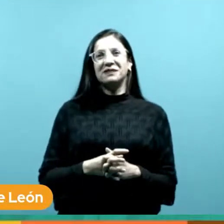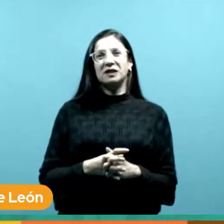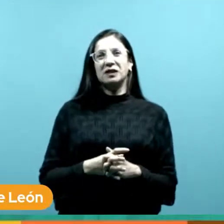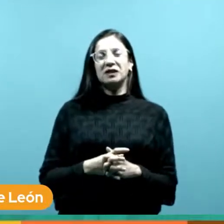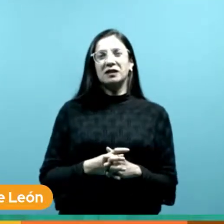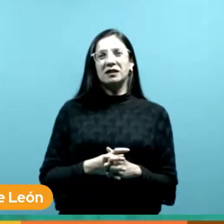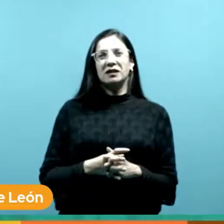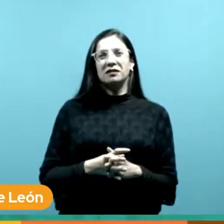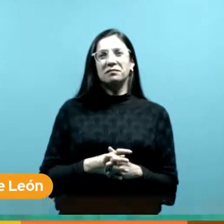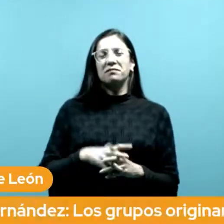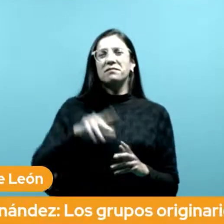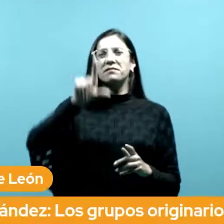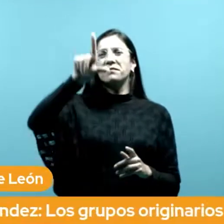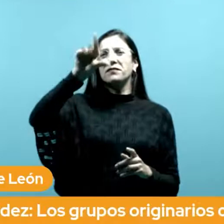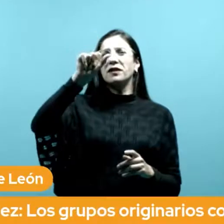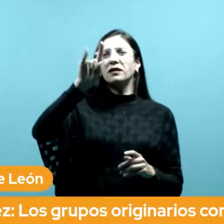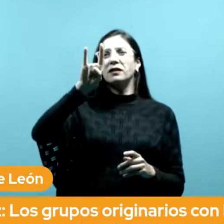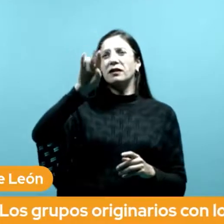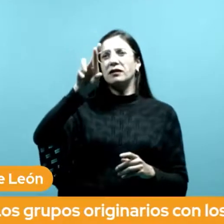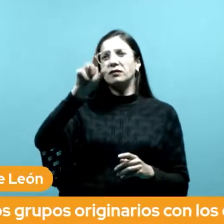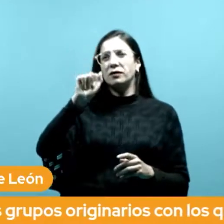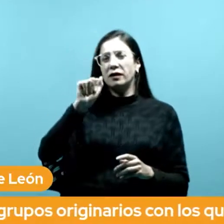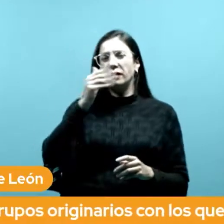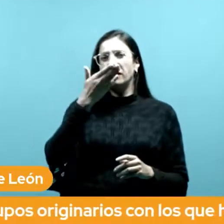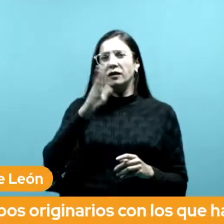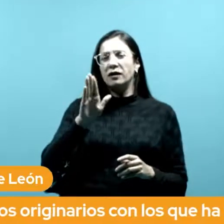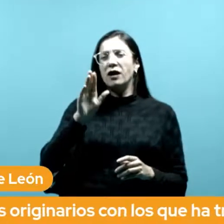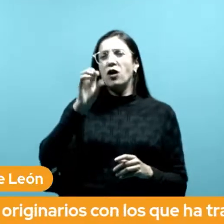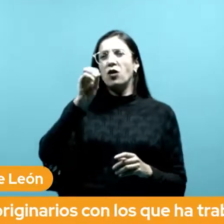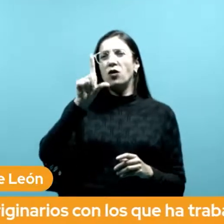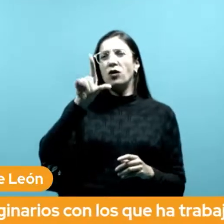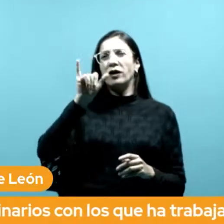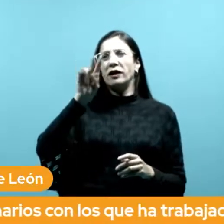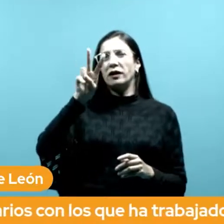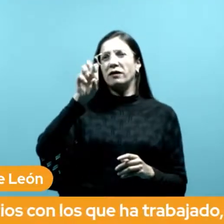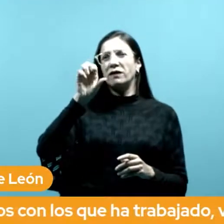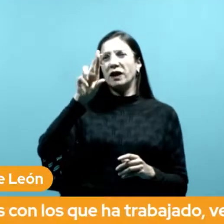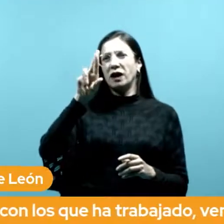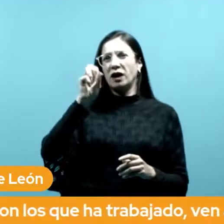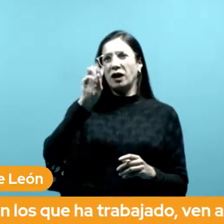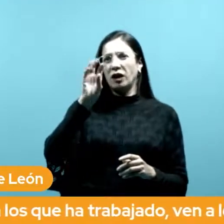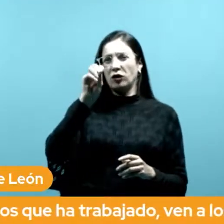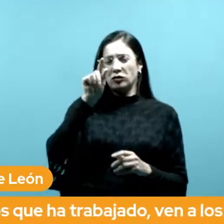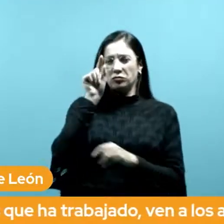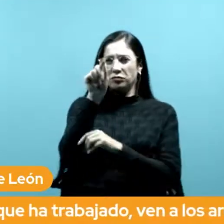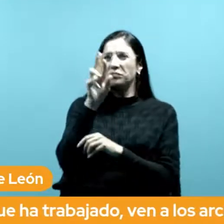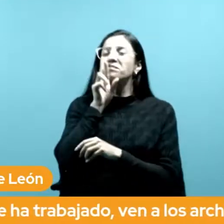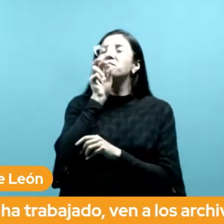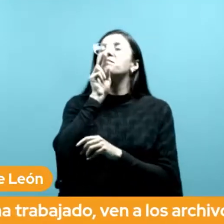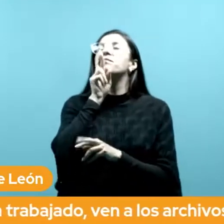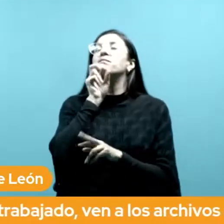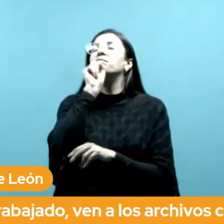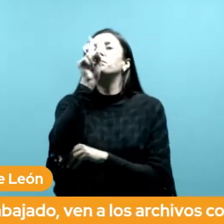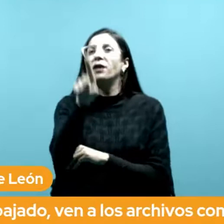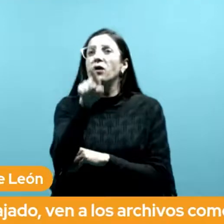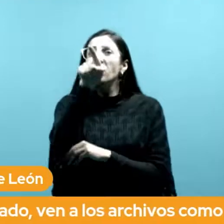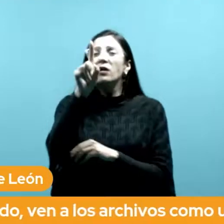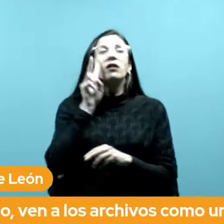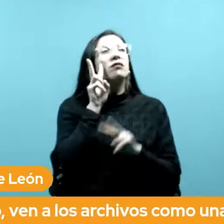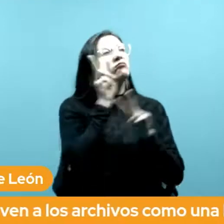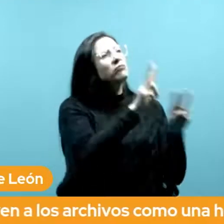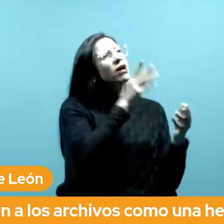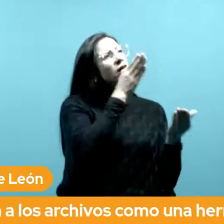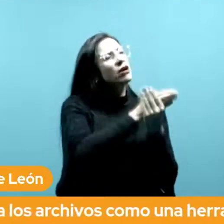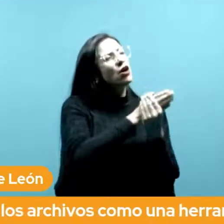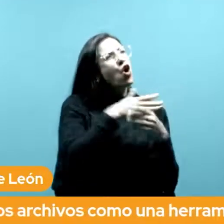Oliveros nos pregunta ¿los grupos originarios con los que ha trabajado ven a los archivos como una herramienta para preservar sus